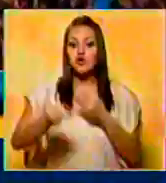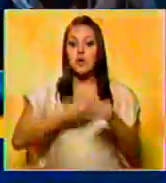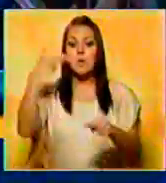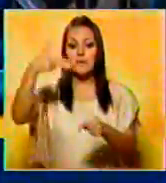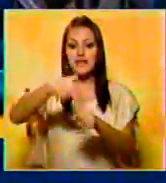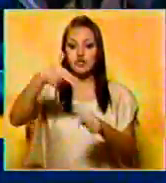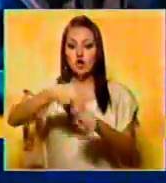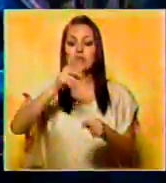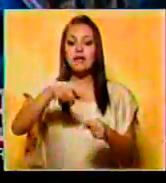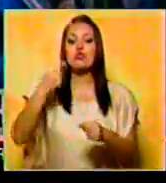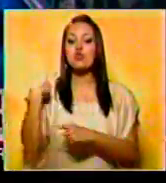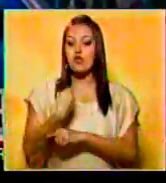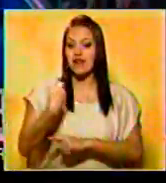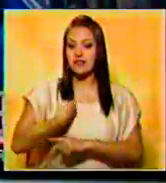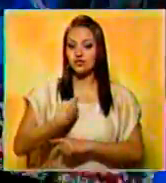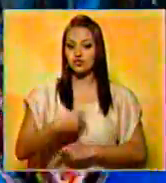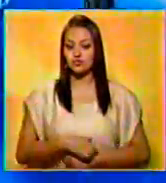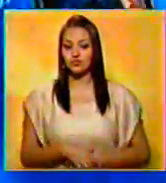petrolero y las jubilaciones.